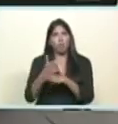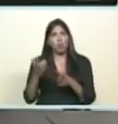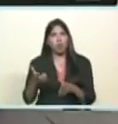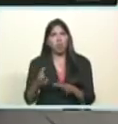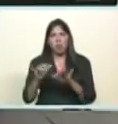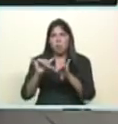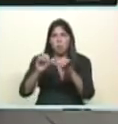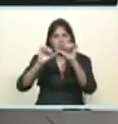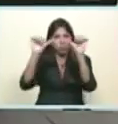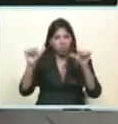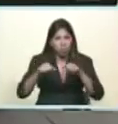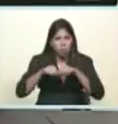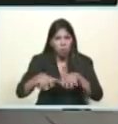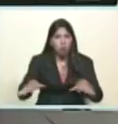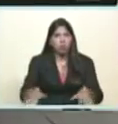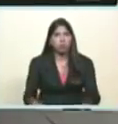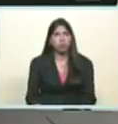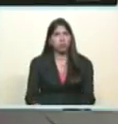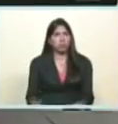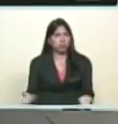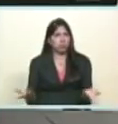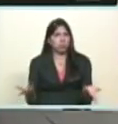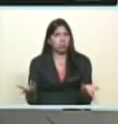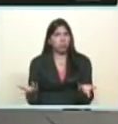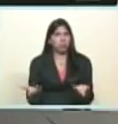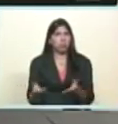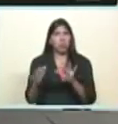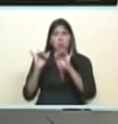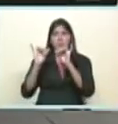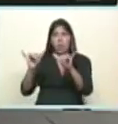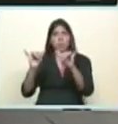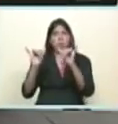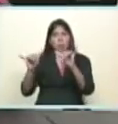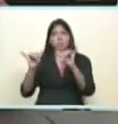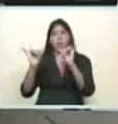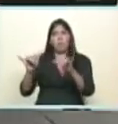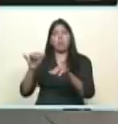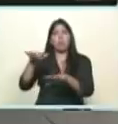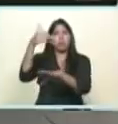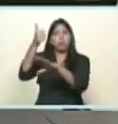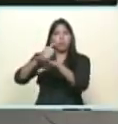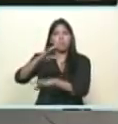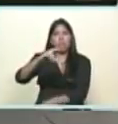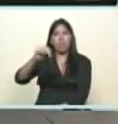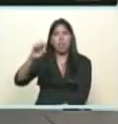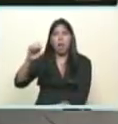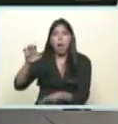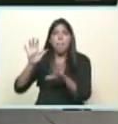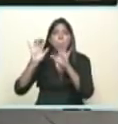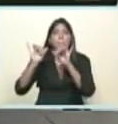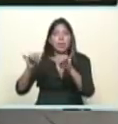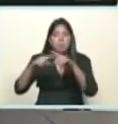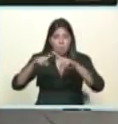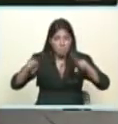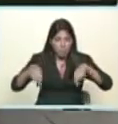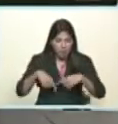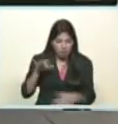y los ha juramentado es el mismo consejo nacional electoral son las mismas máquinas electorales